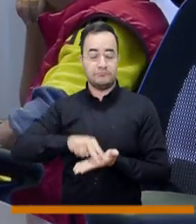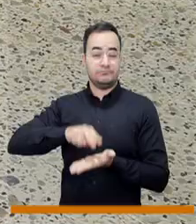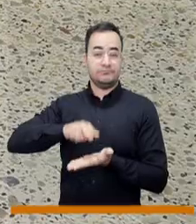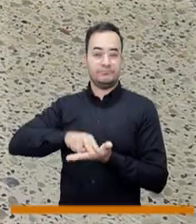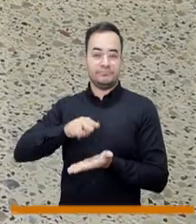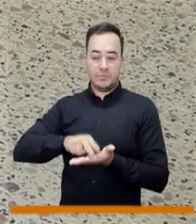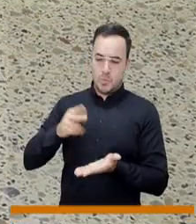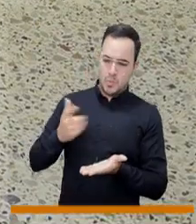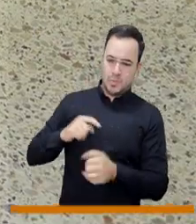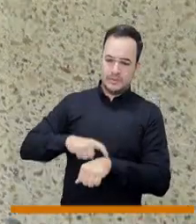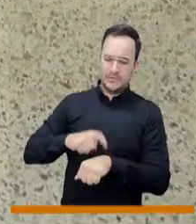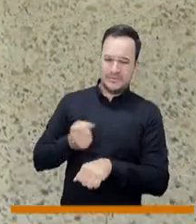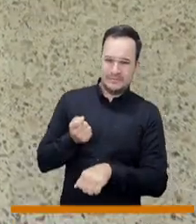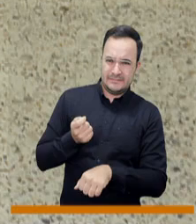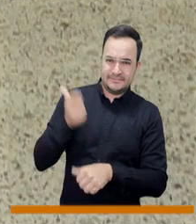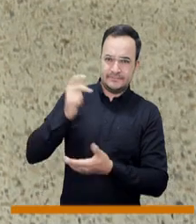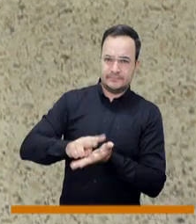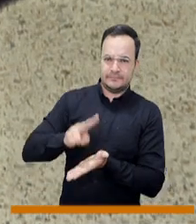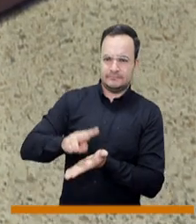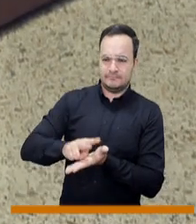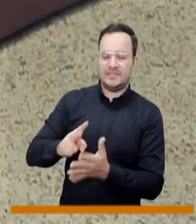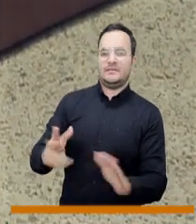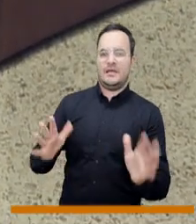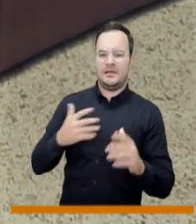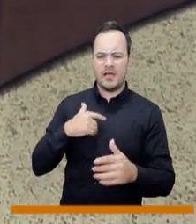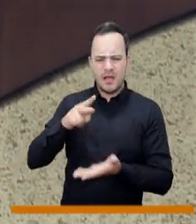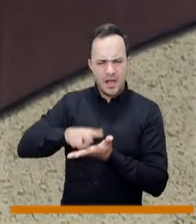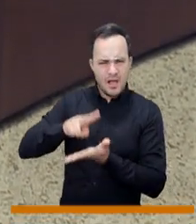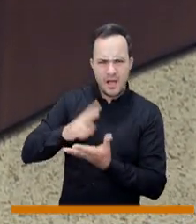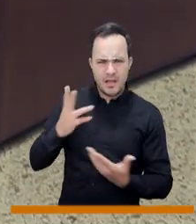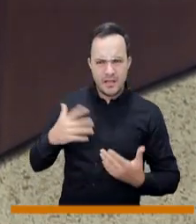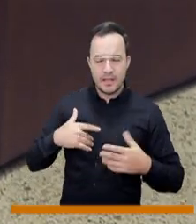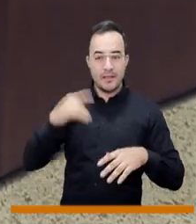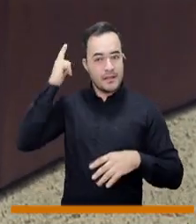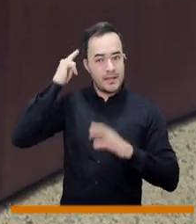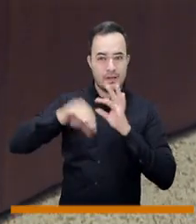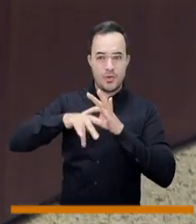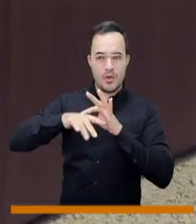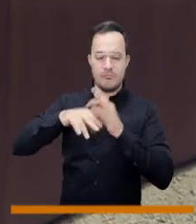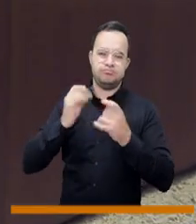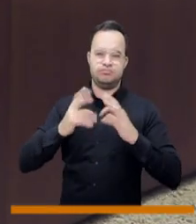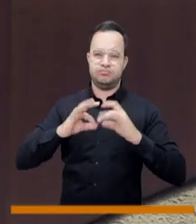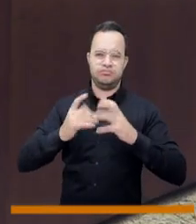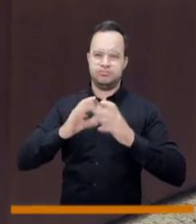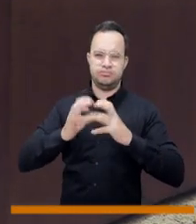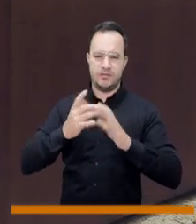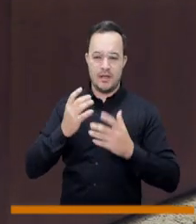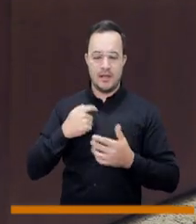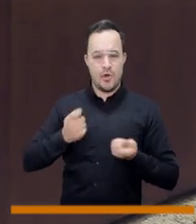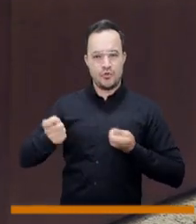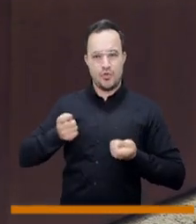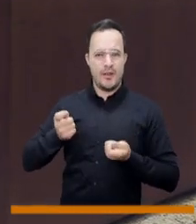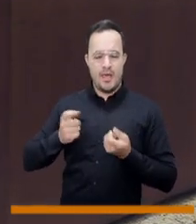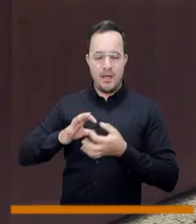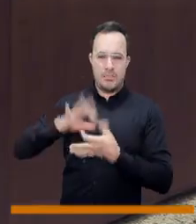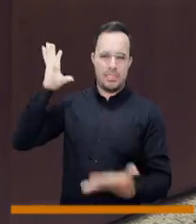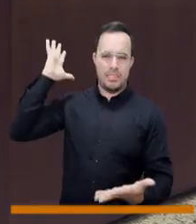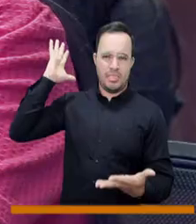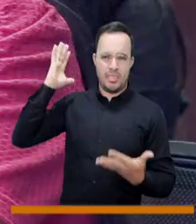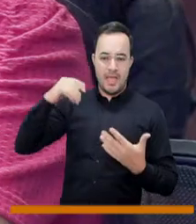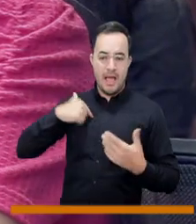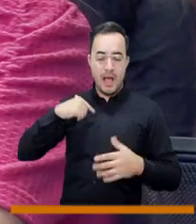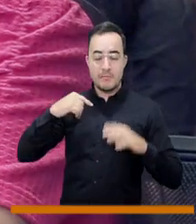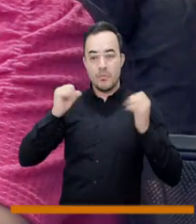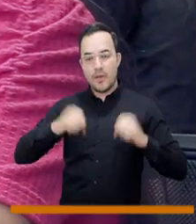repetidas durante un tiempo. Las convulsiones son episodios de actividad descontrolada y anormal de las neuronas que puede